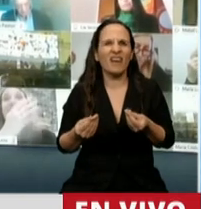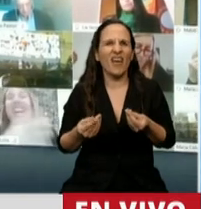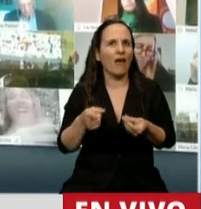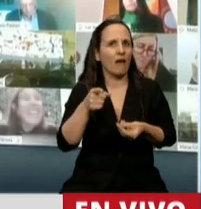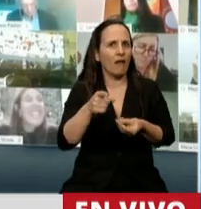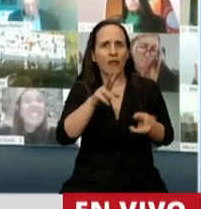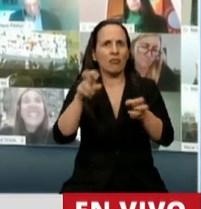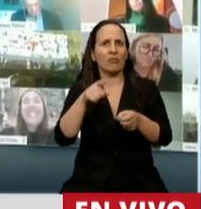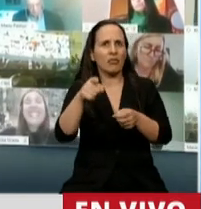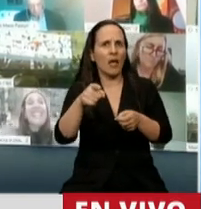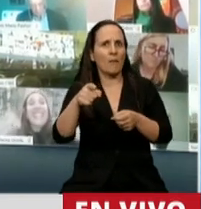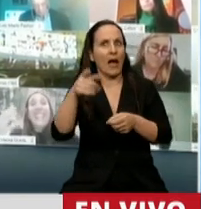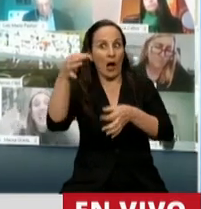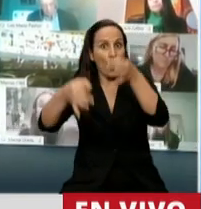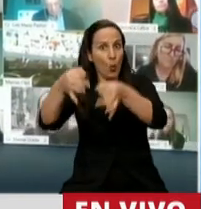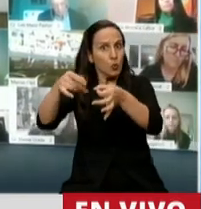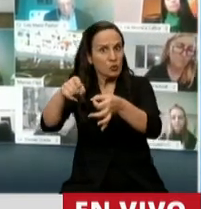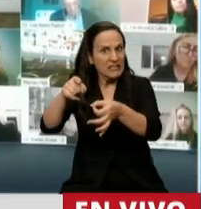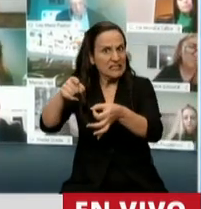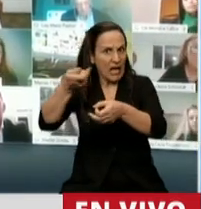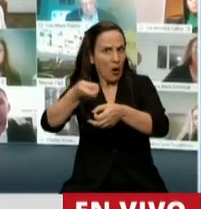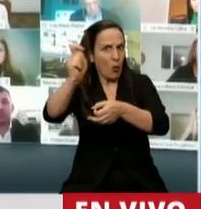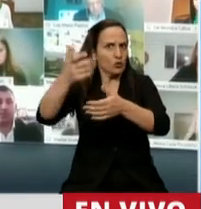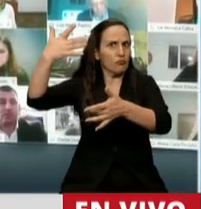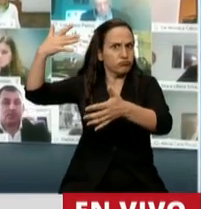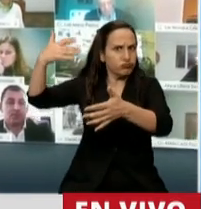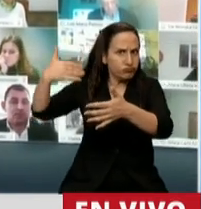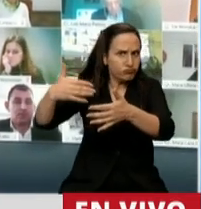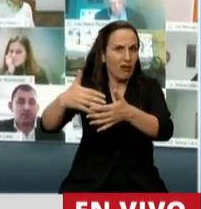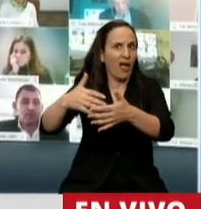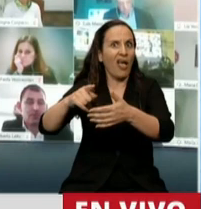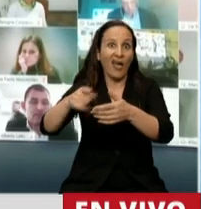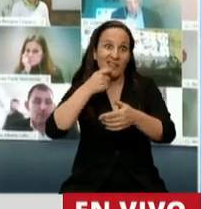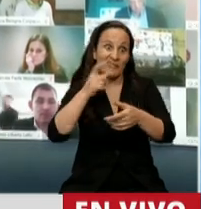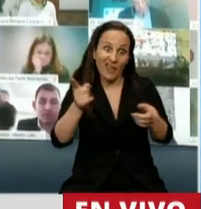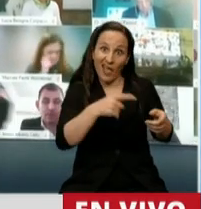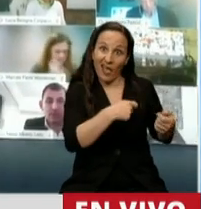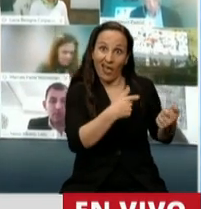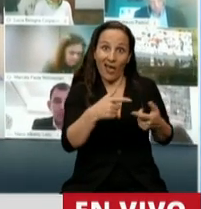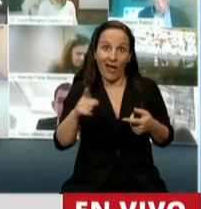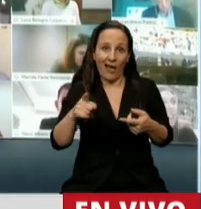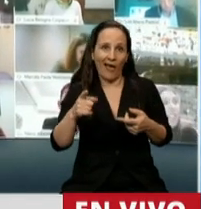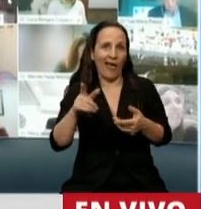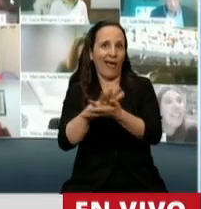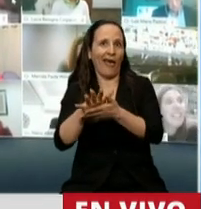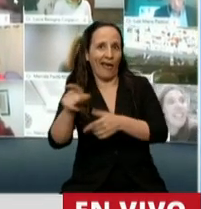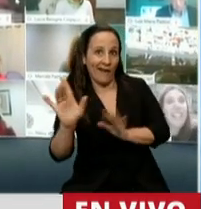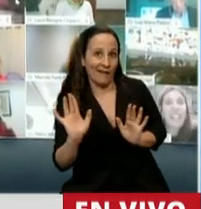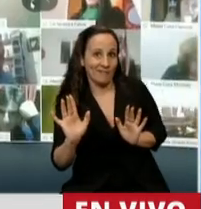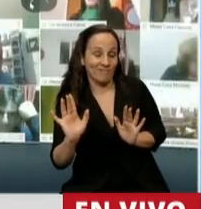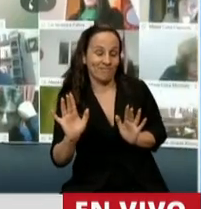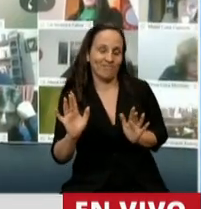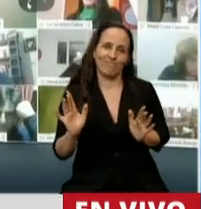una causa de larga data y que ha puesto a disposición de los